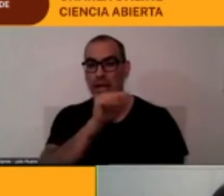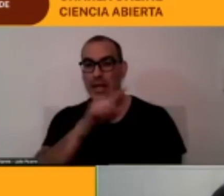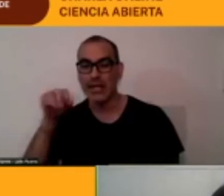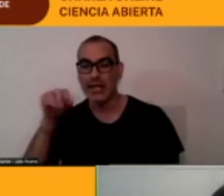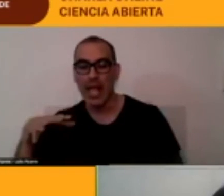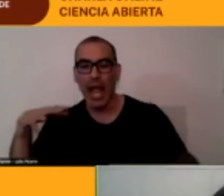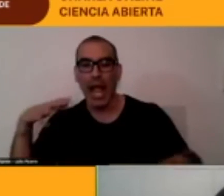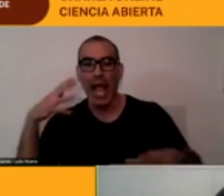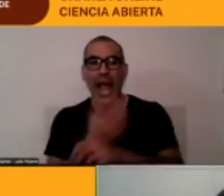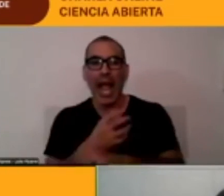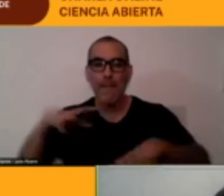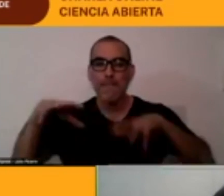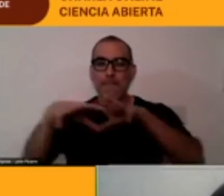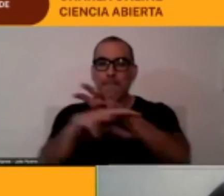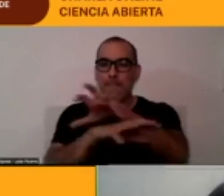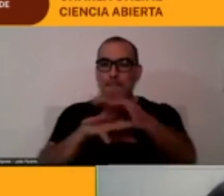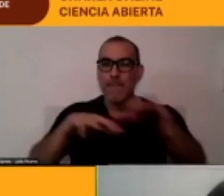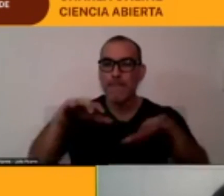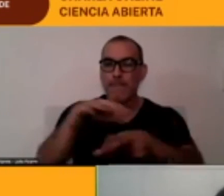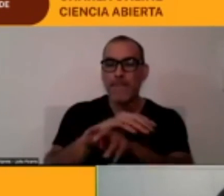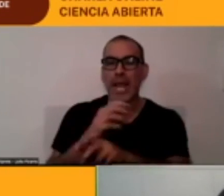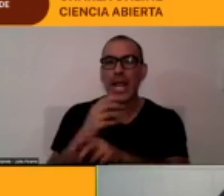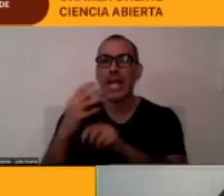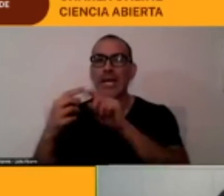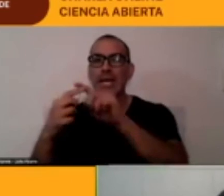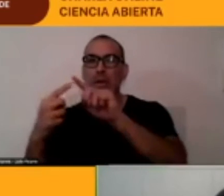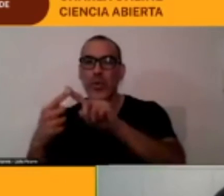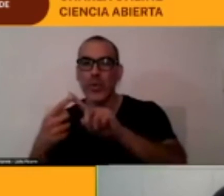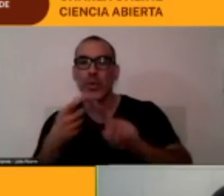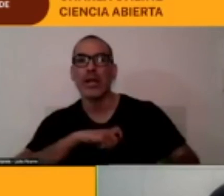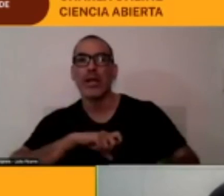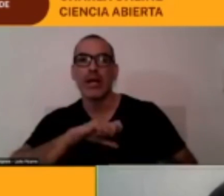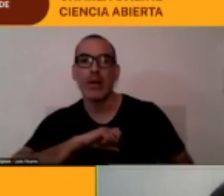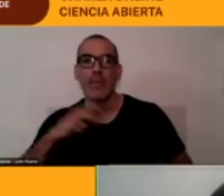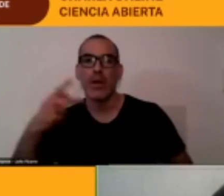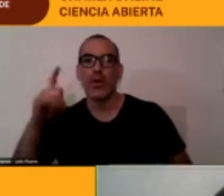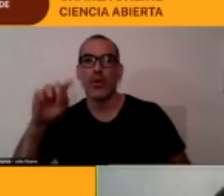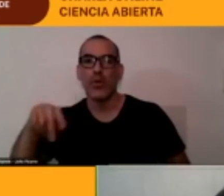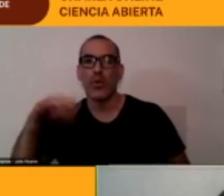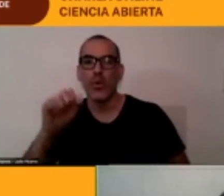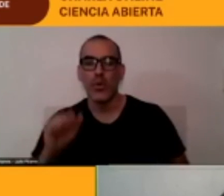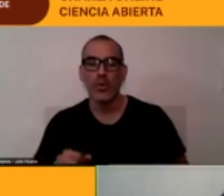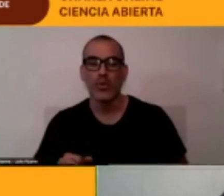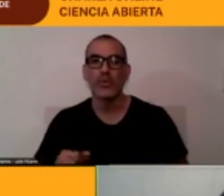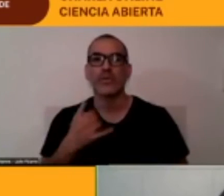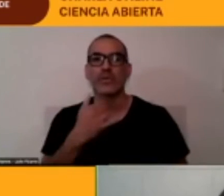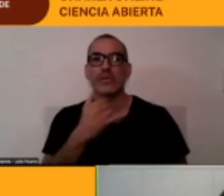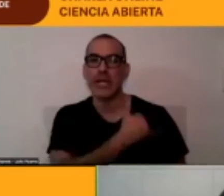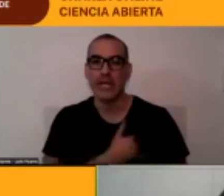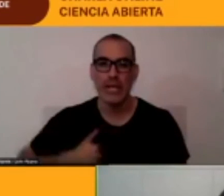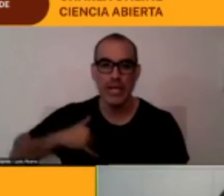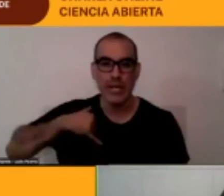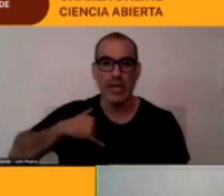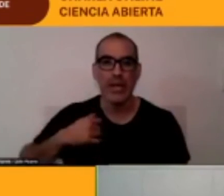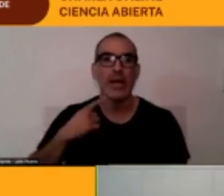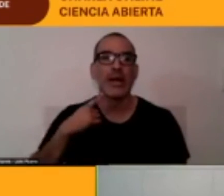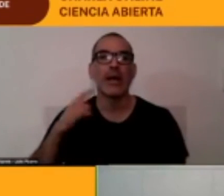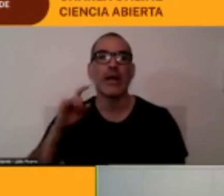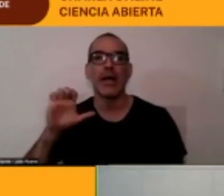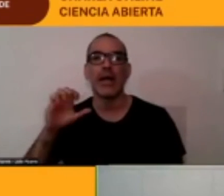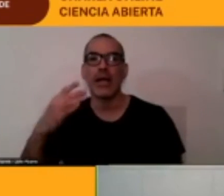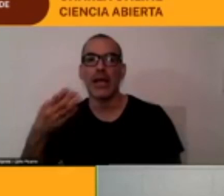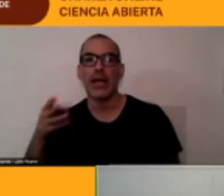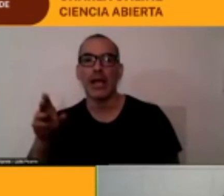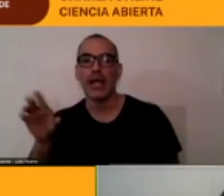lenguas o cuatro español kunza quechua aymara que se refleja al momento de